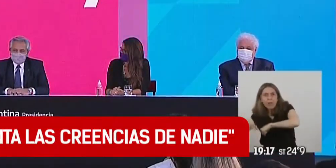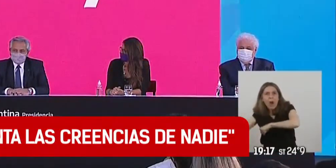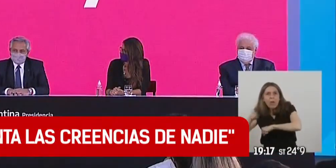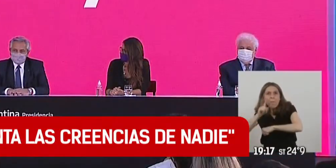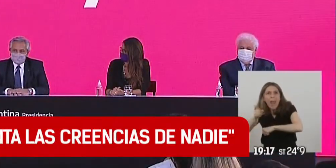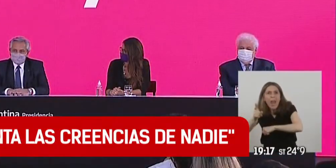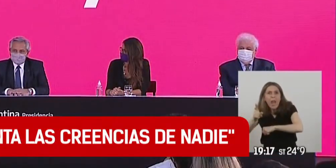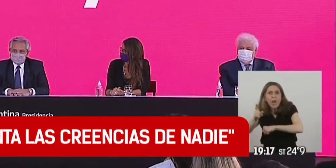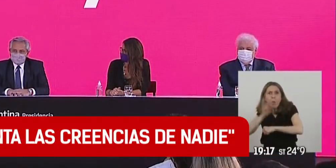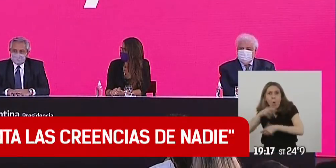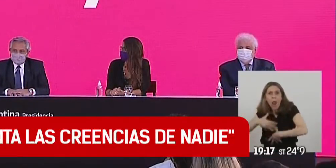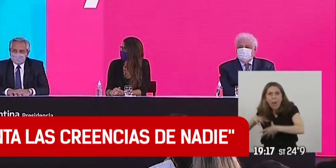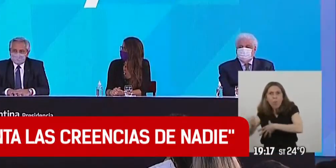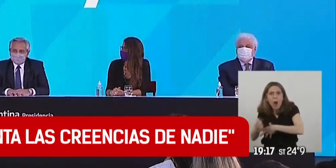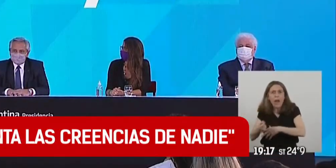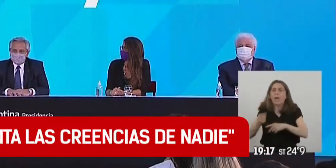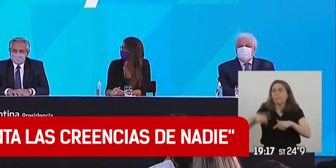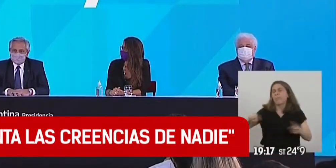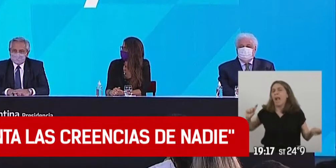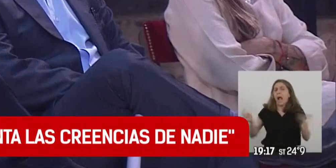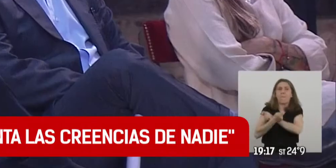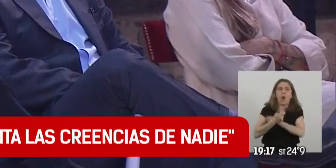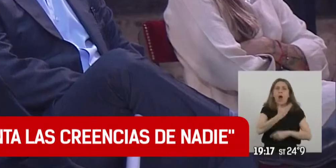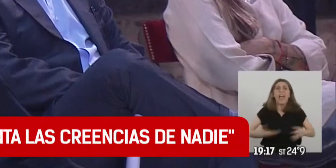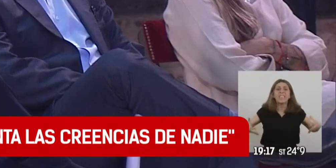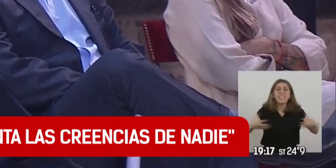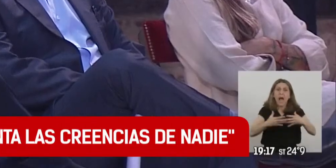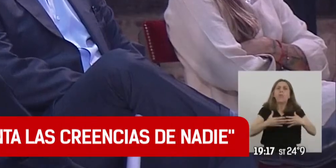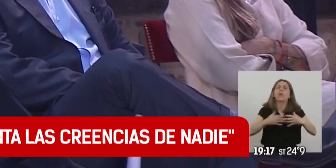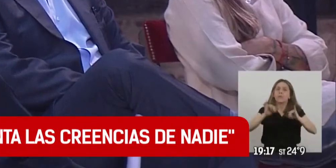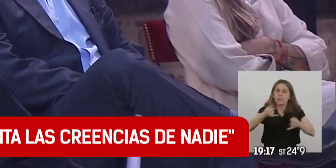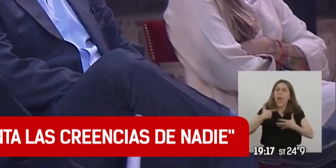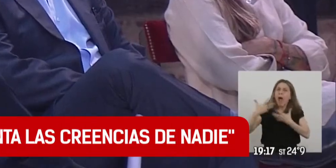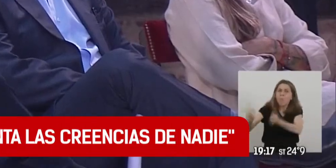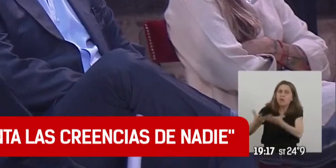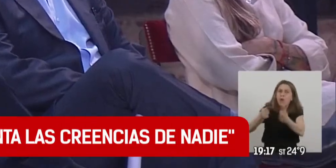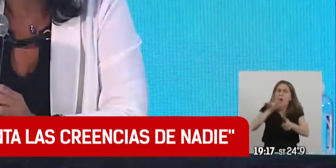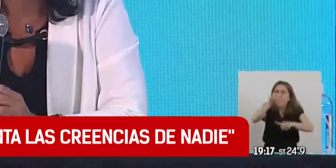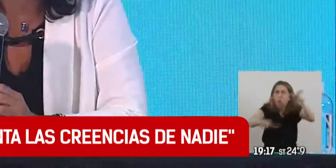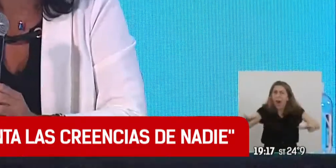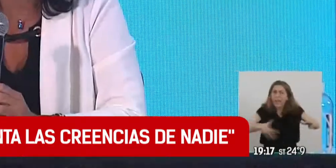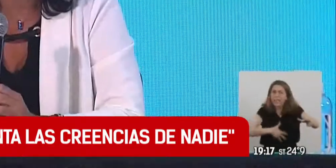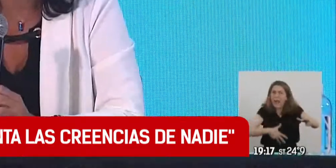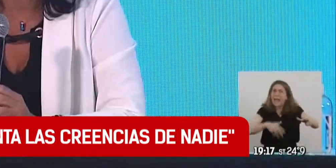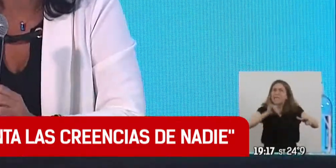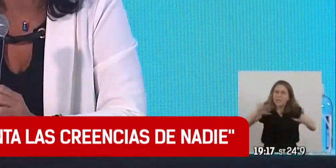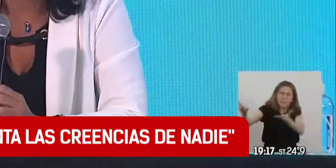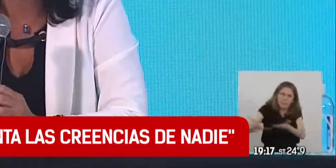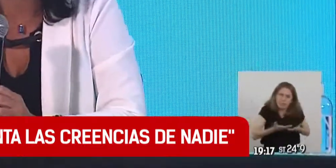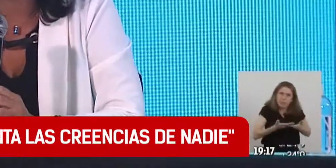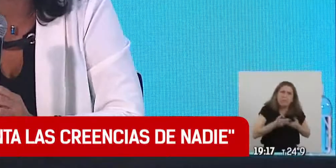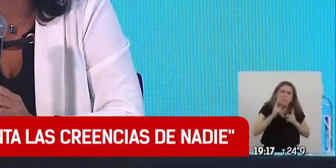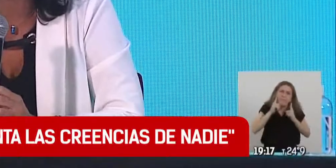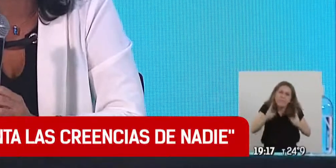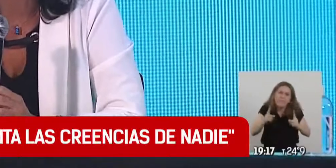ahora cambiamos este paradigma. El Estado va a recibir a las mujeres y a las personas gestantes en